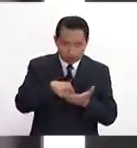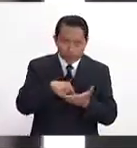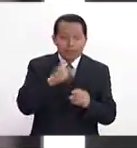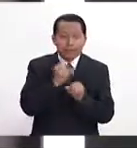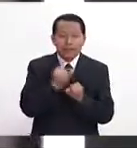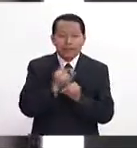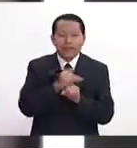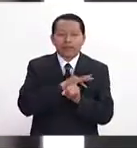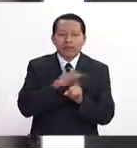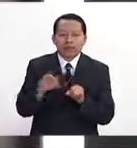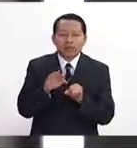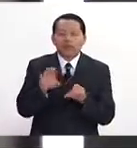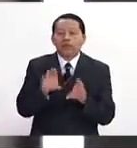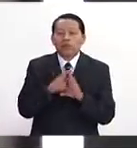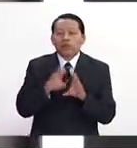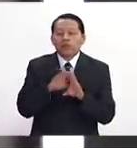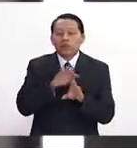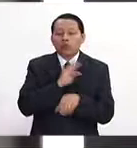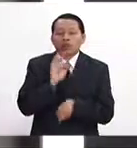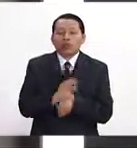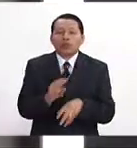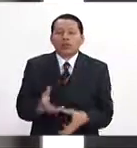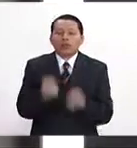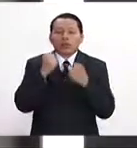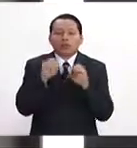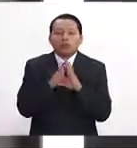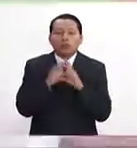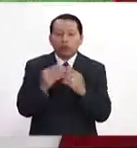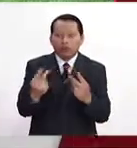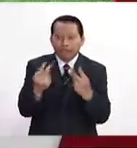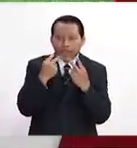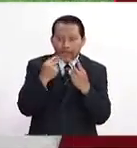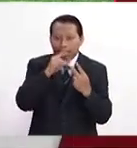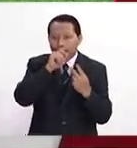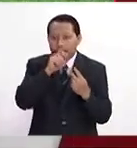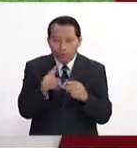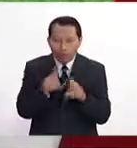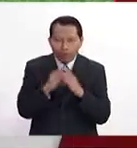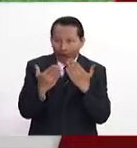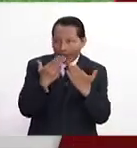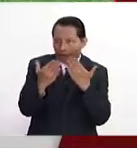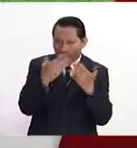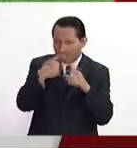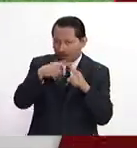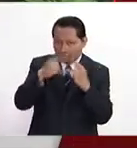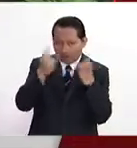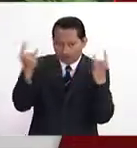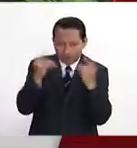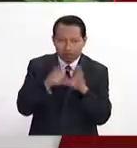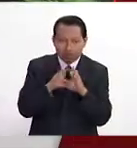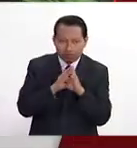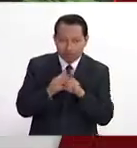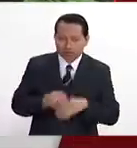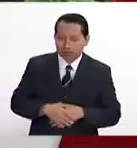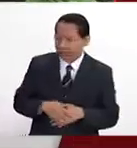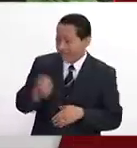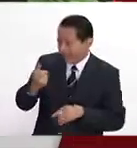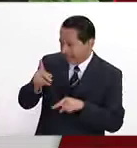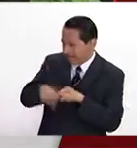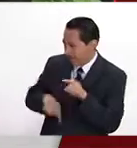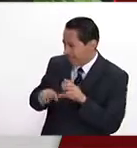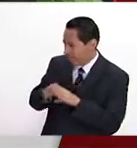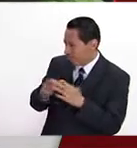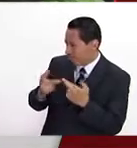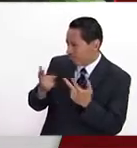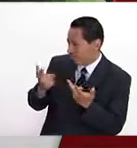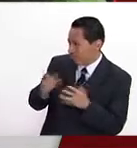va a ser un poco parte de lo que nos va a salvar y nos va a hacernos ver a nosotros mismos en comparación con el resto de la historia. ¿Cómo se rompe eso, por ejemplo? ¿Cómo lo